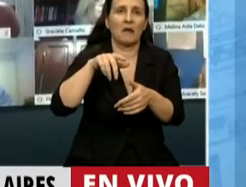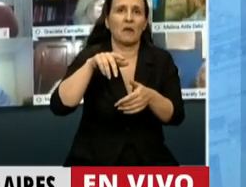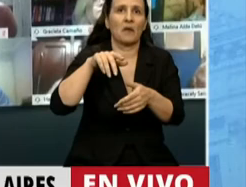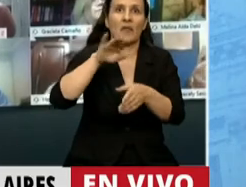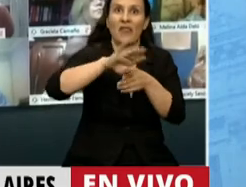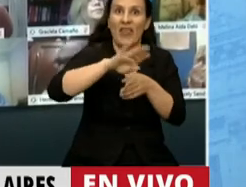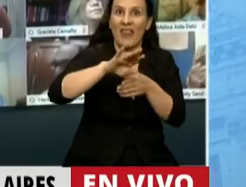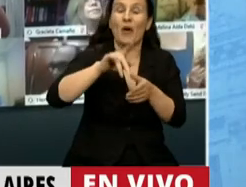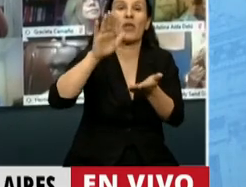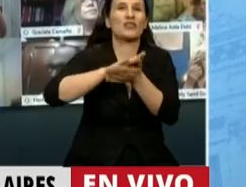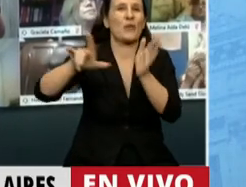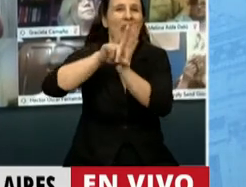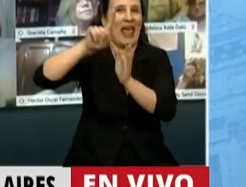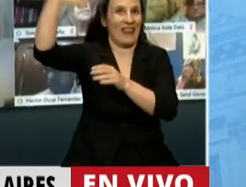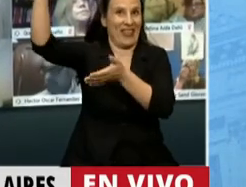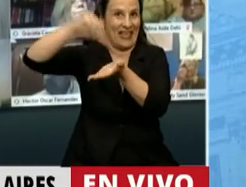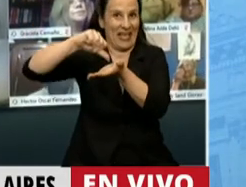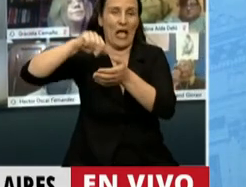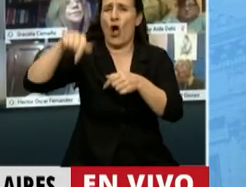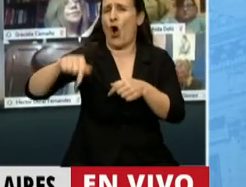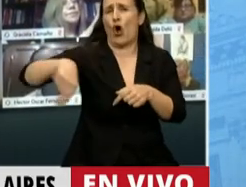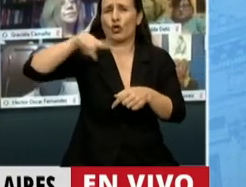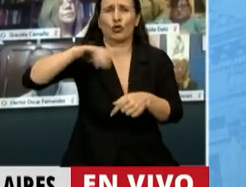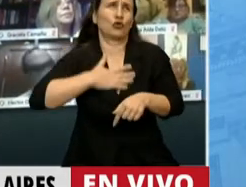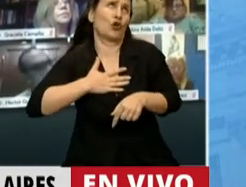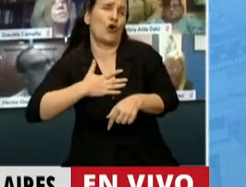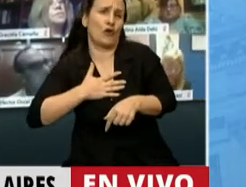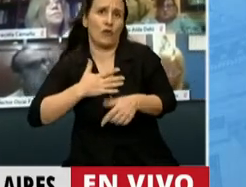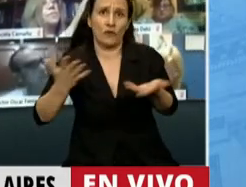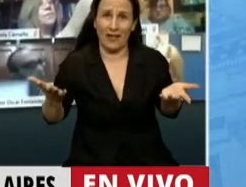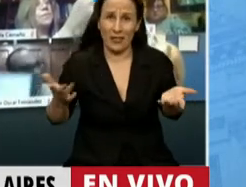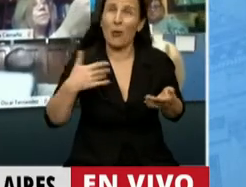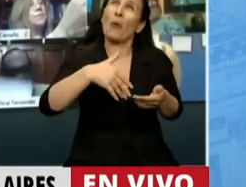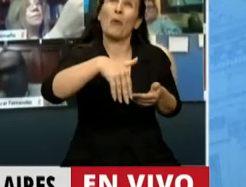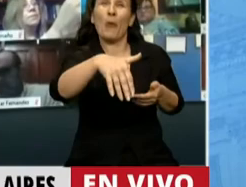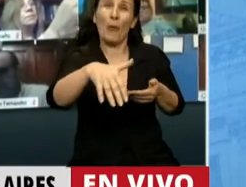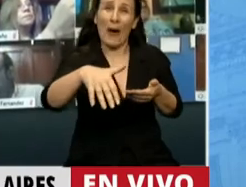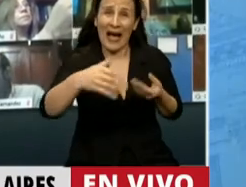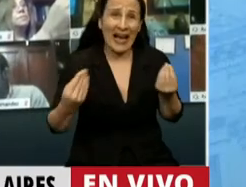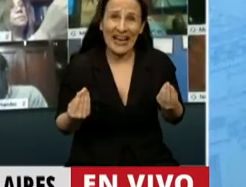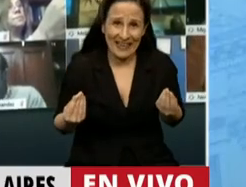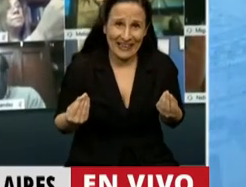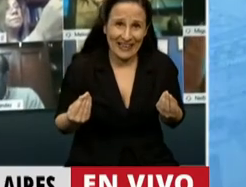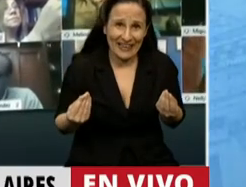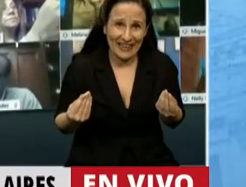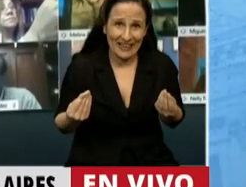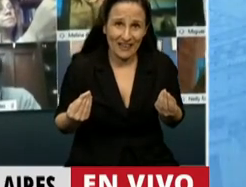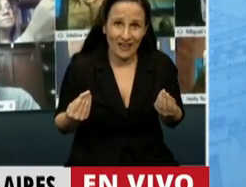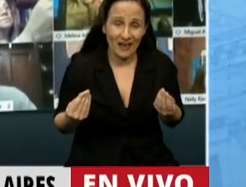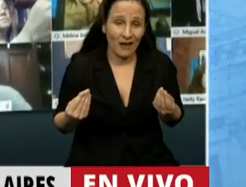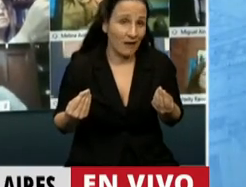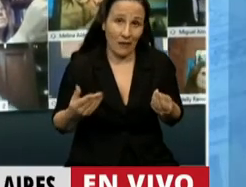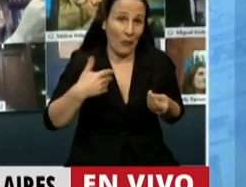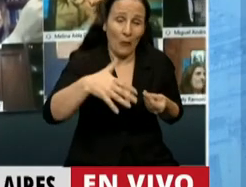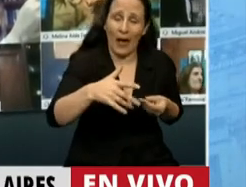deuda bajo ley extranjera que es esta que están celebrando, va a traer ninguna otra cosa que